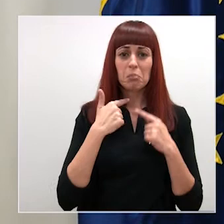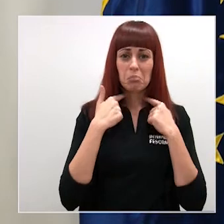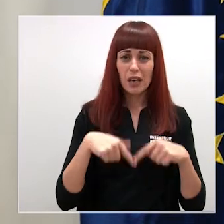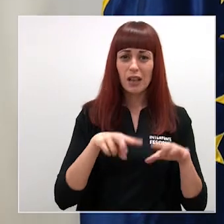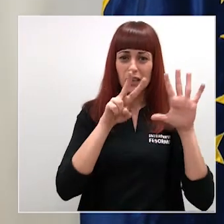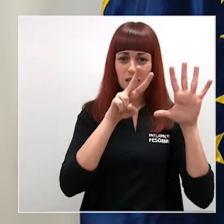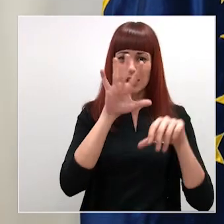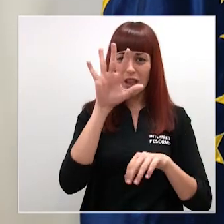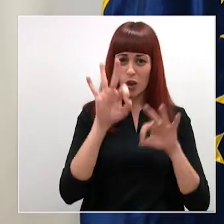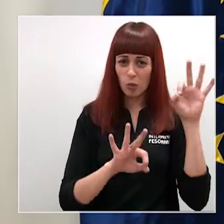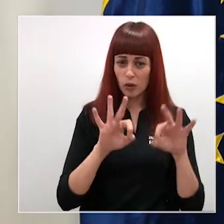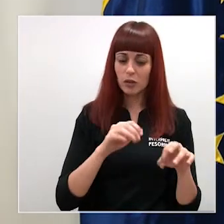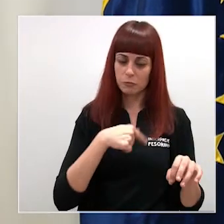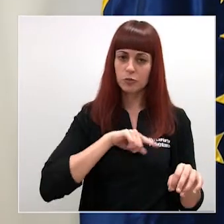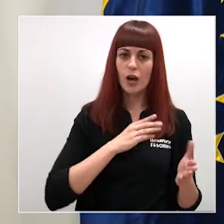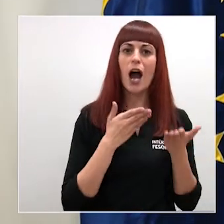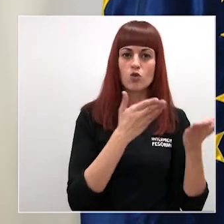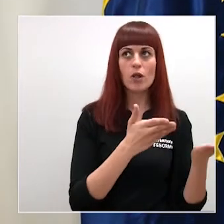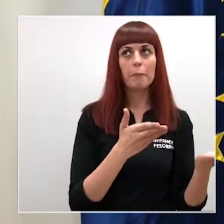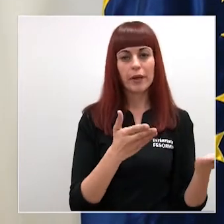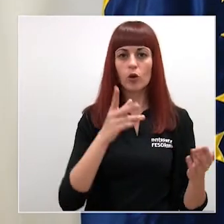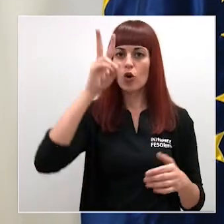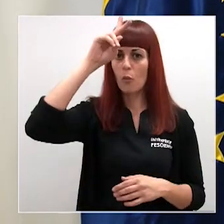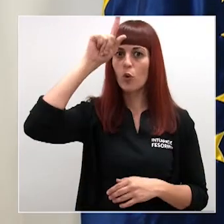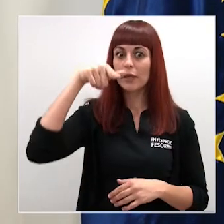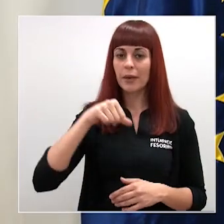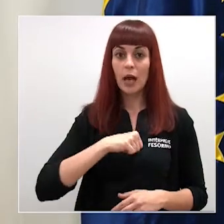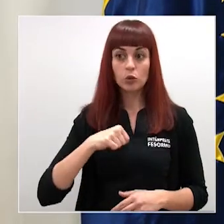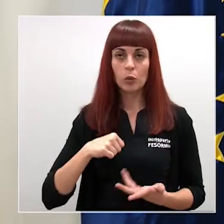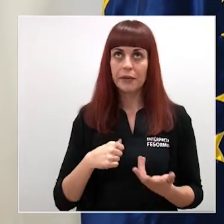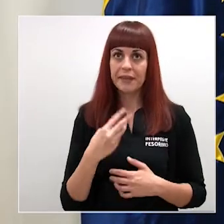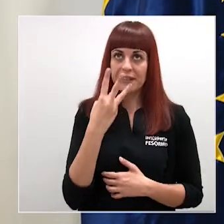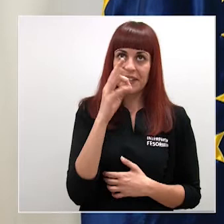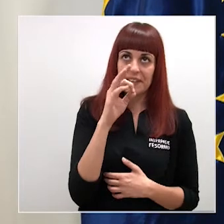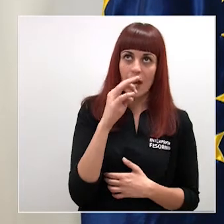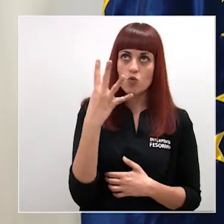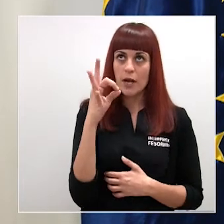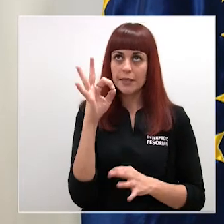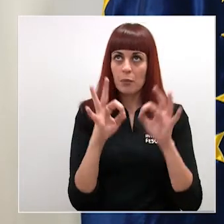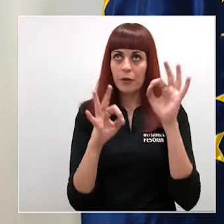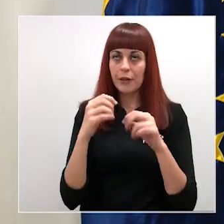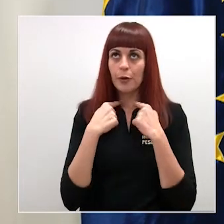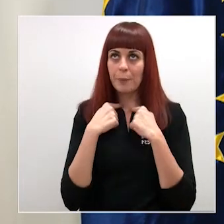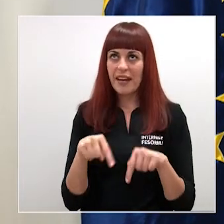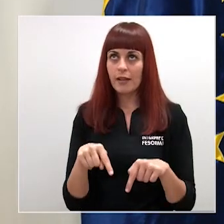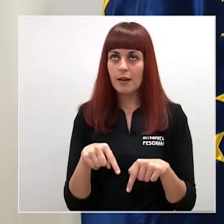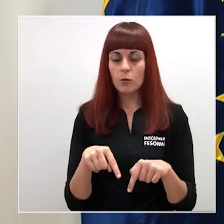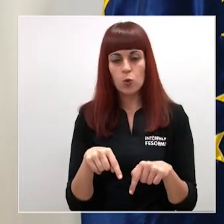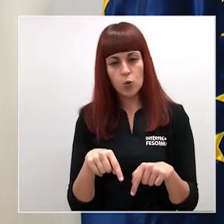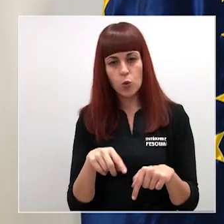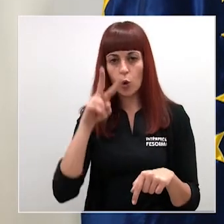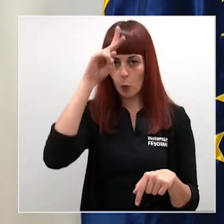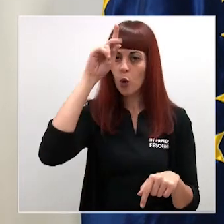% pero a nosotros nos preocupa mucho el margen de autónomos que tiene una pérdida entre el 30% y 40% y ese 75% creemos que